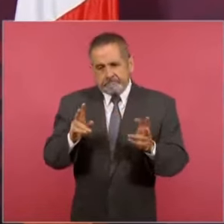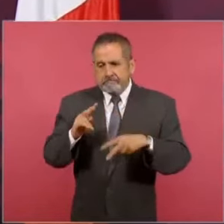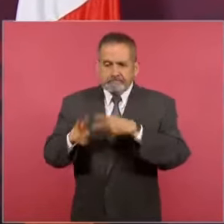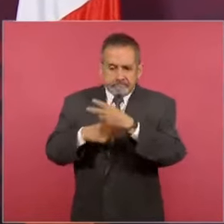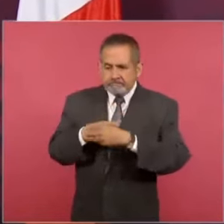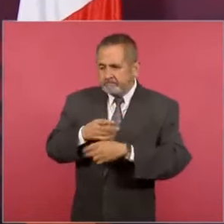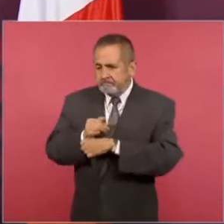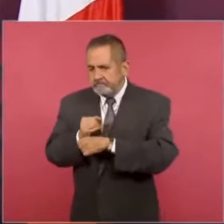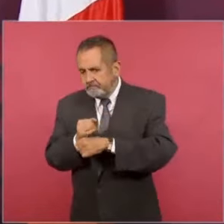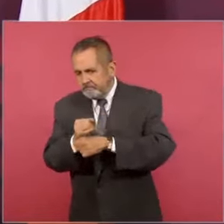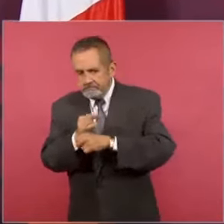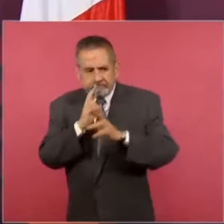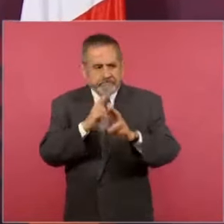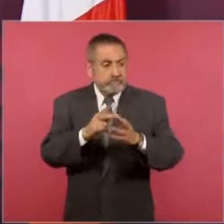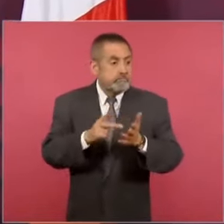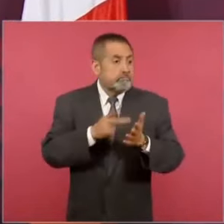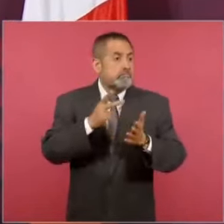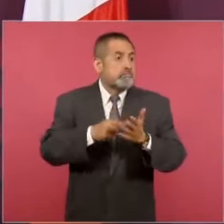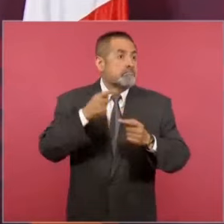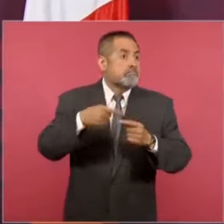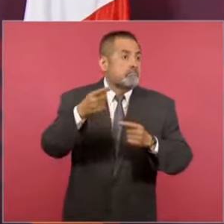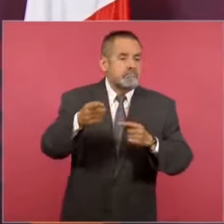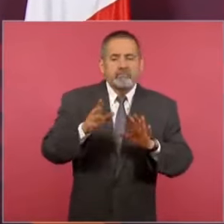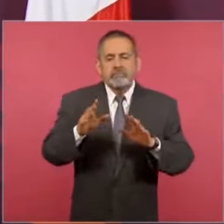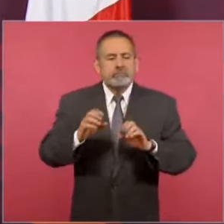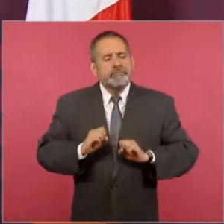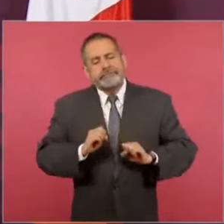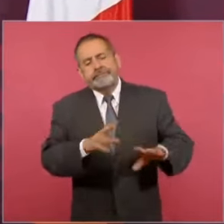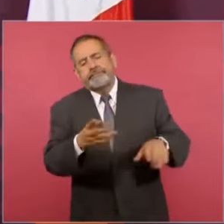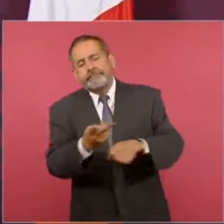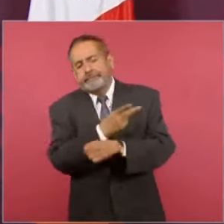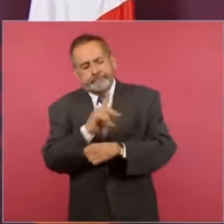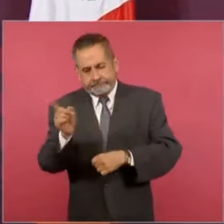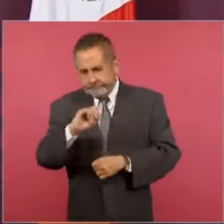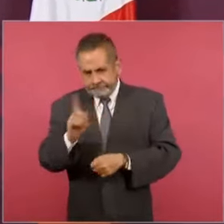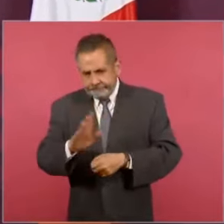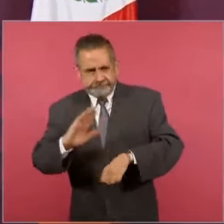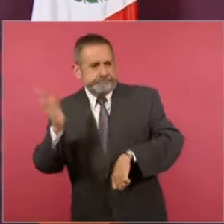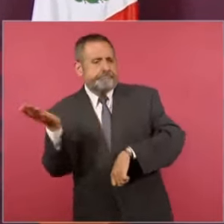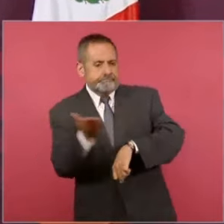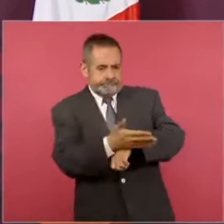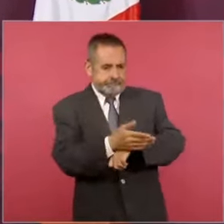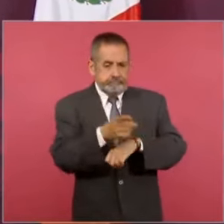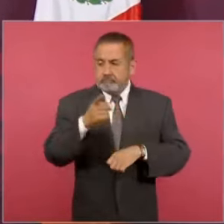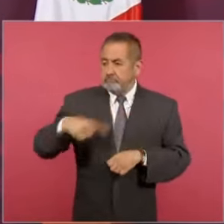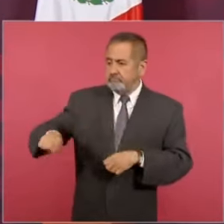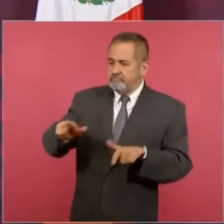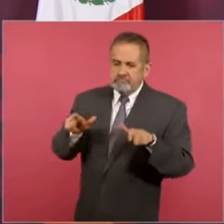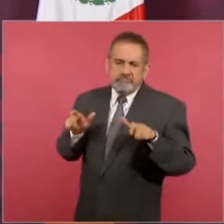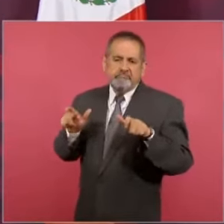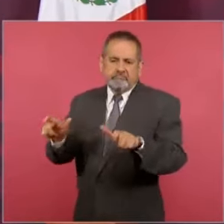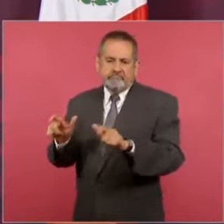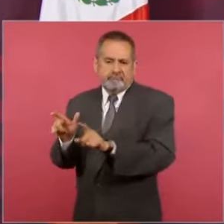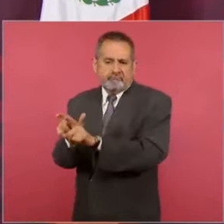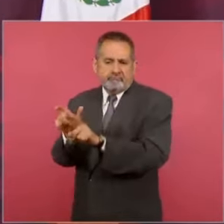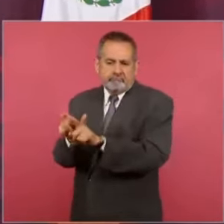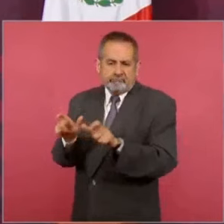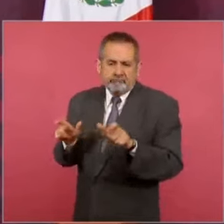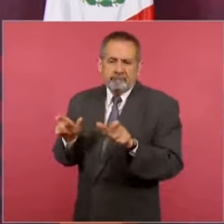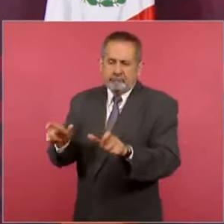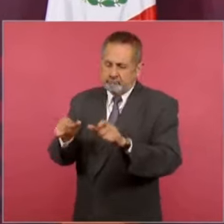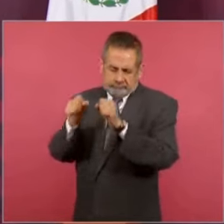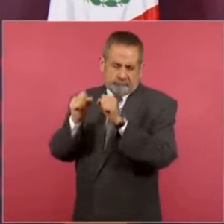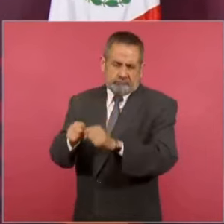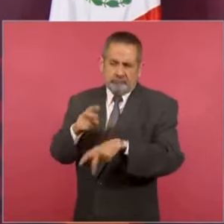resultados para que no exista impunidad y para que haya la protección de vida, sobre todo de aquellos que avanzan